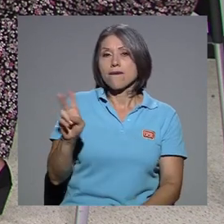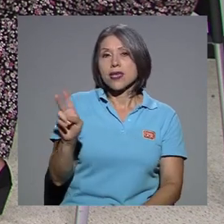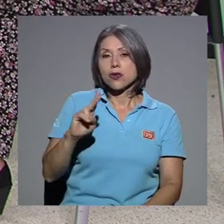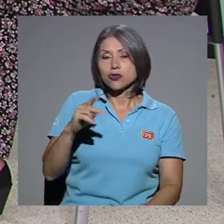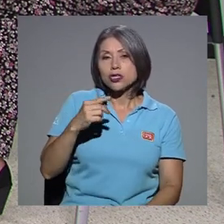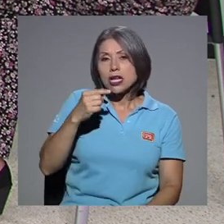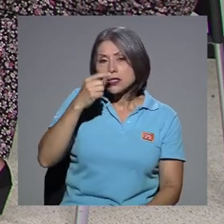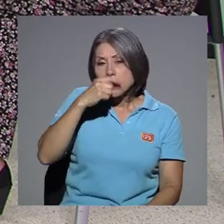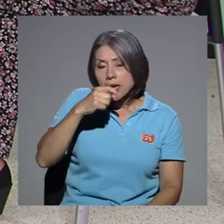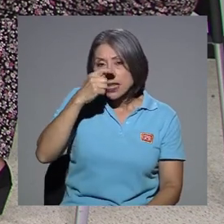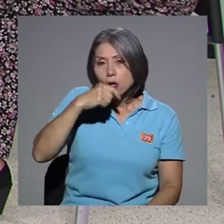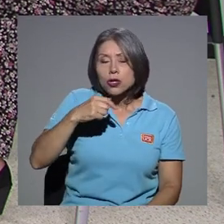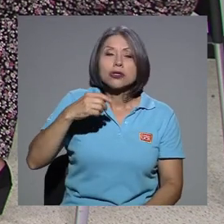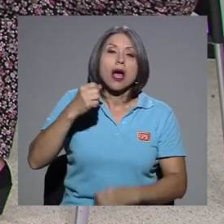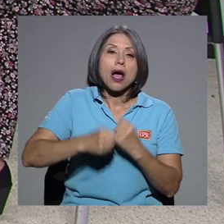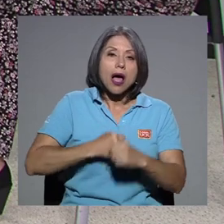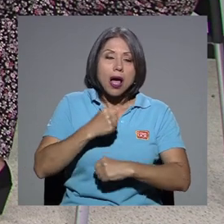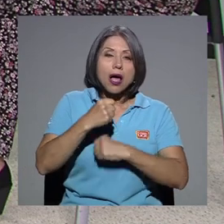de todos los años,